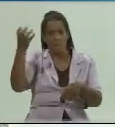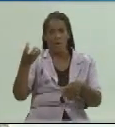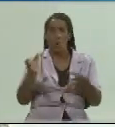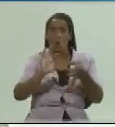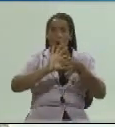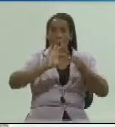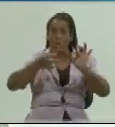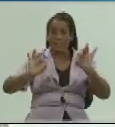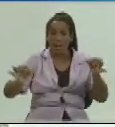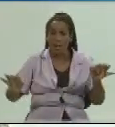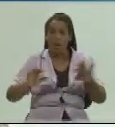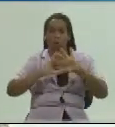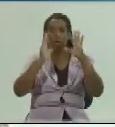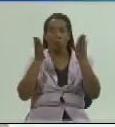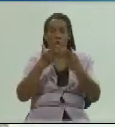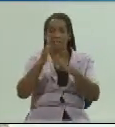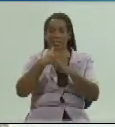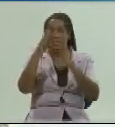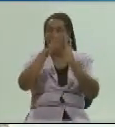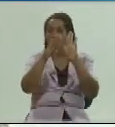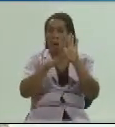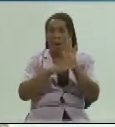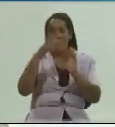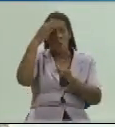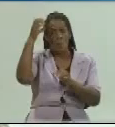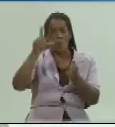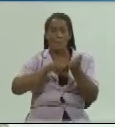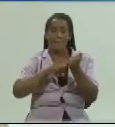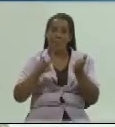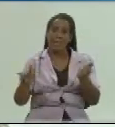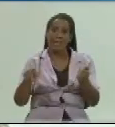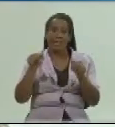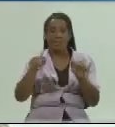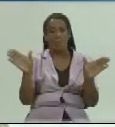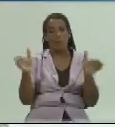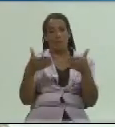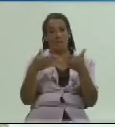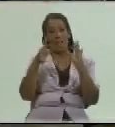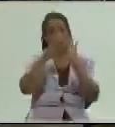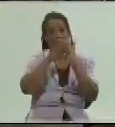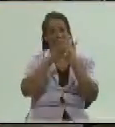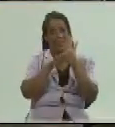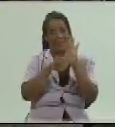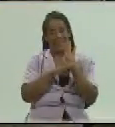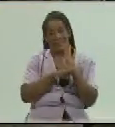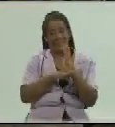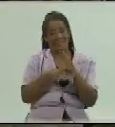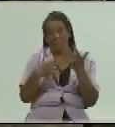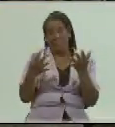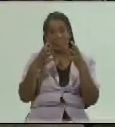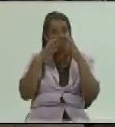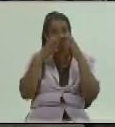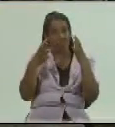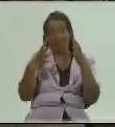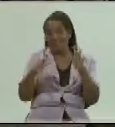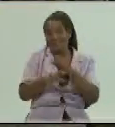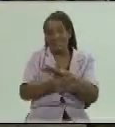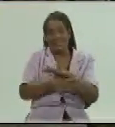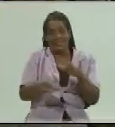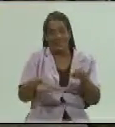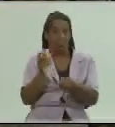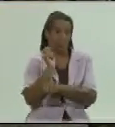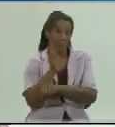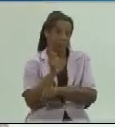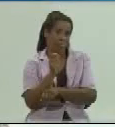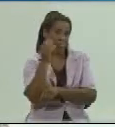de los diferentes programas del gobierno provincial estamos cerrando esta emisión interesantísima e instructiva de